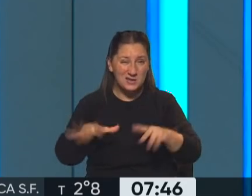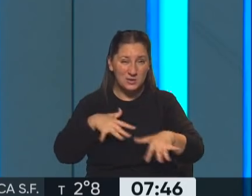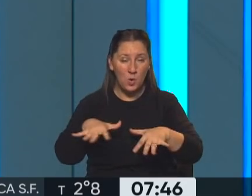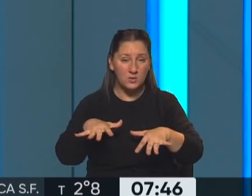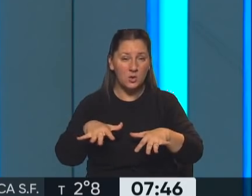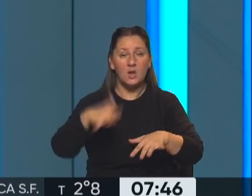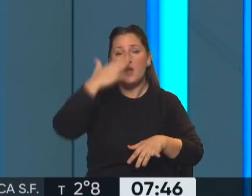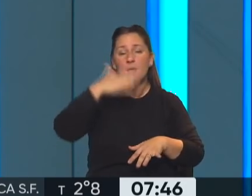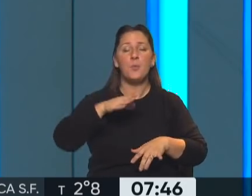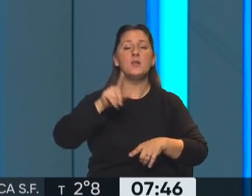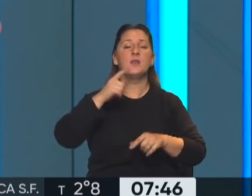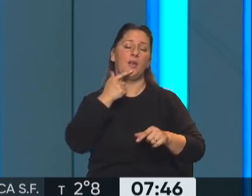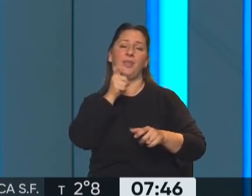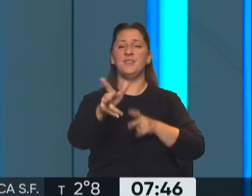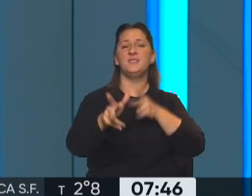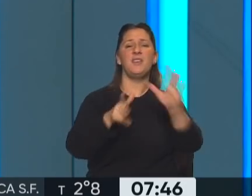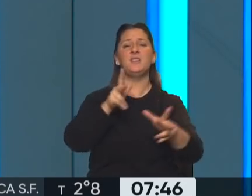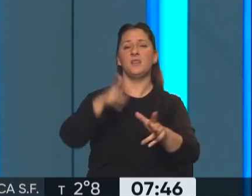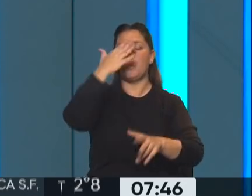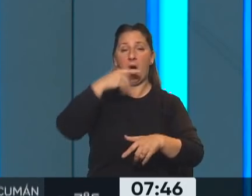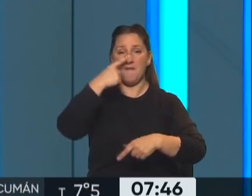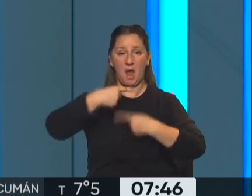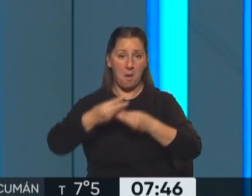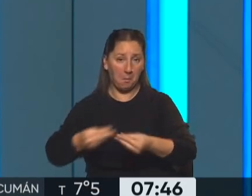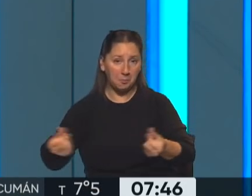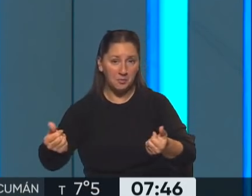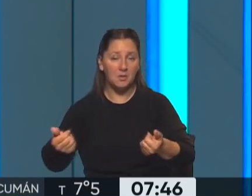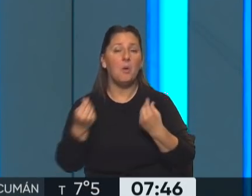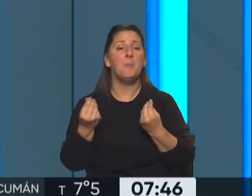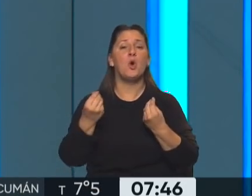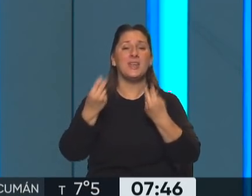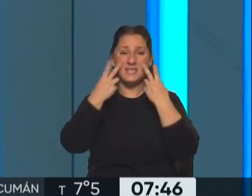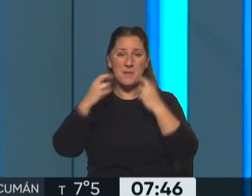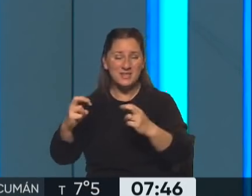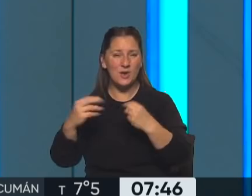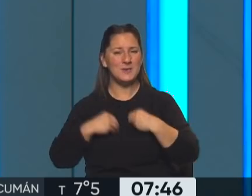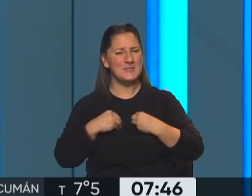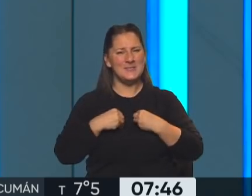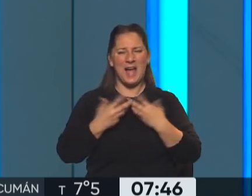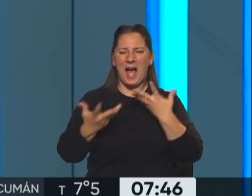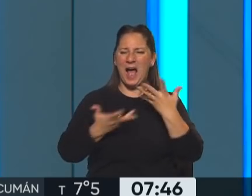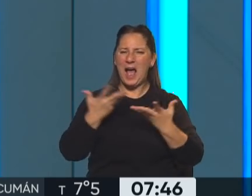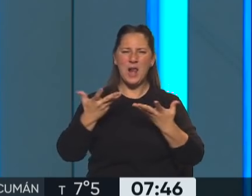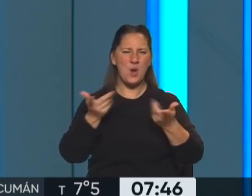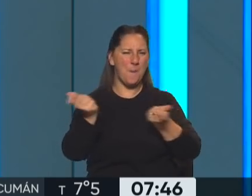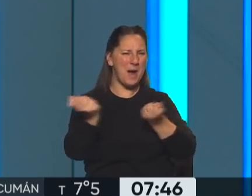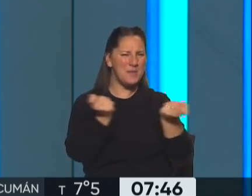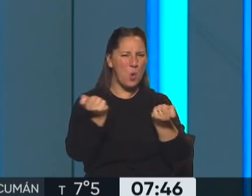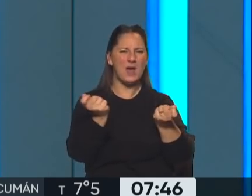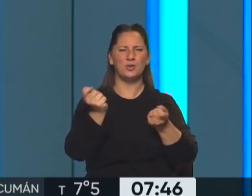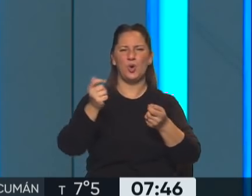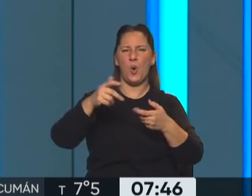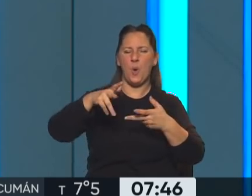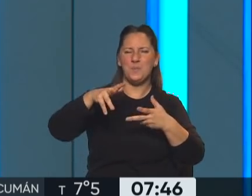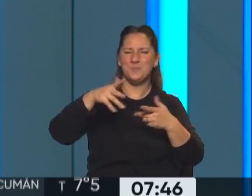queda suspendido en el sentido común, porque esta causa dejó esa sensación de que hubo una manipulación con las vacunas